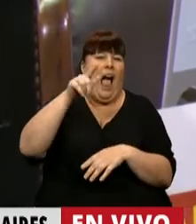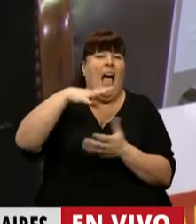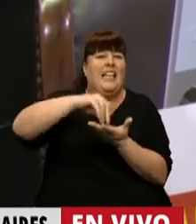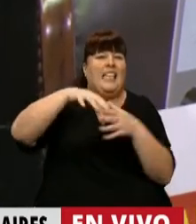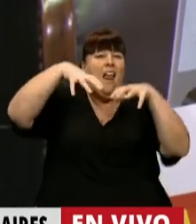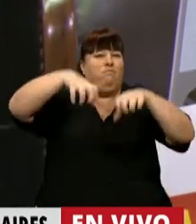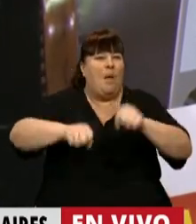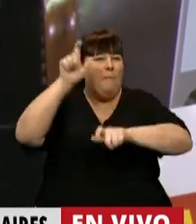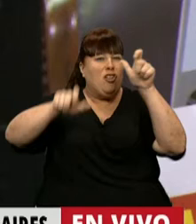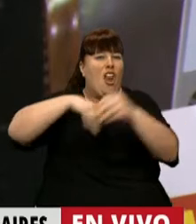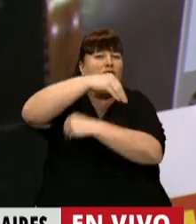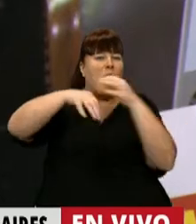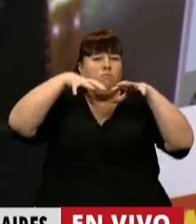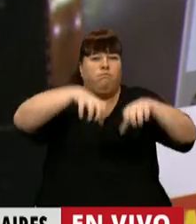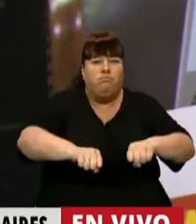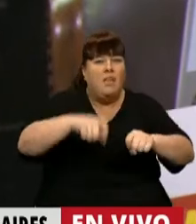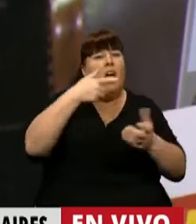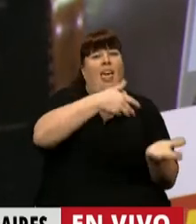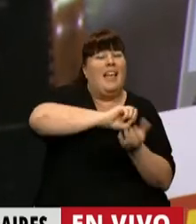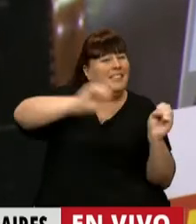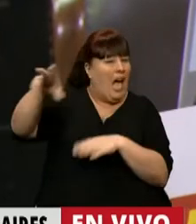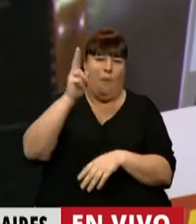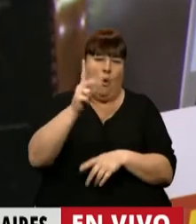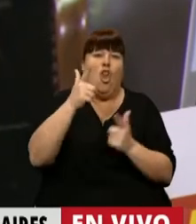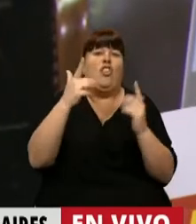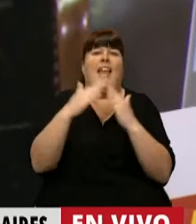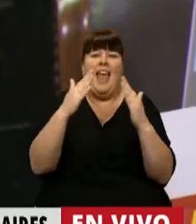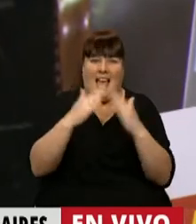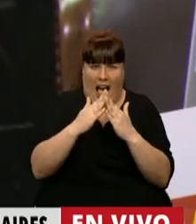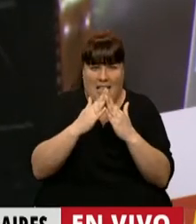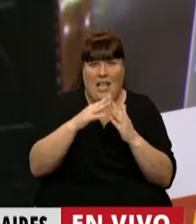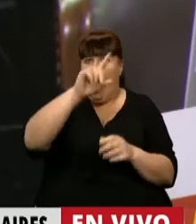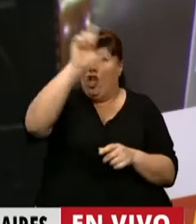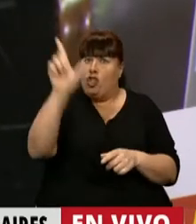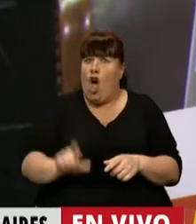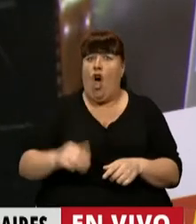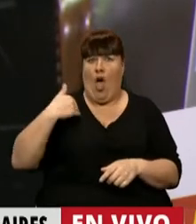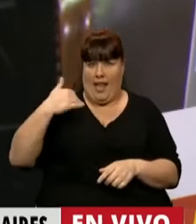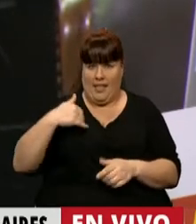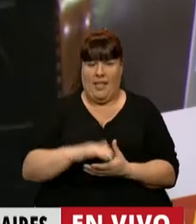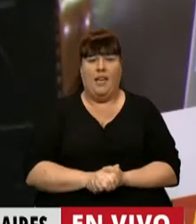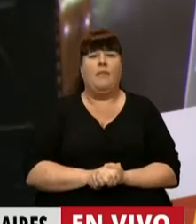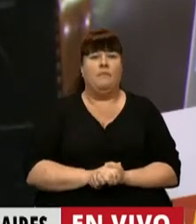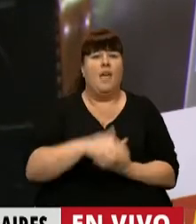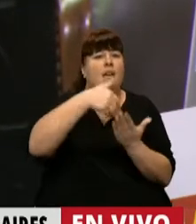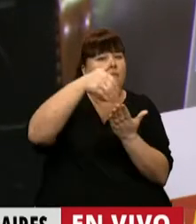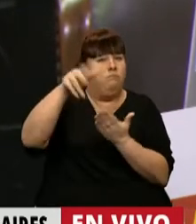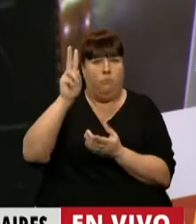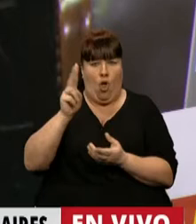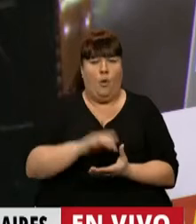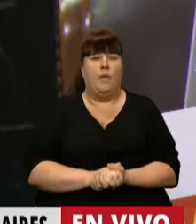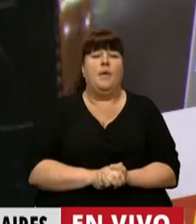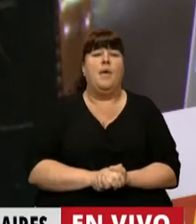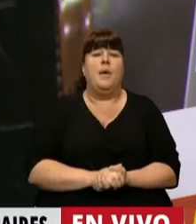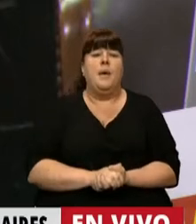las tierras ocupadas por familias que carecen de vivienda a lo largo y ancho del país. En este sentido, el proyecto